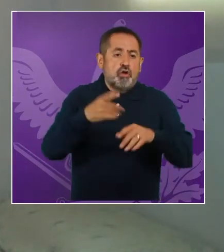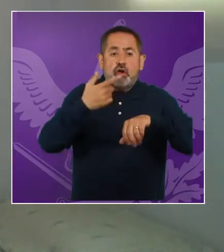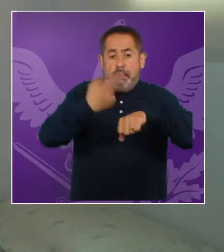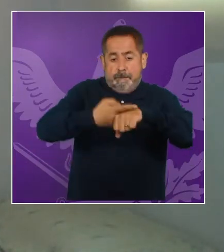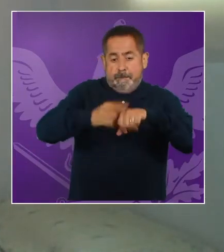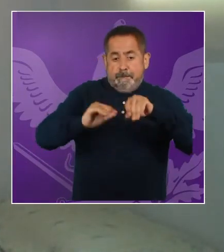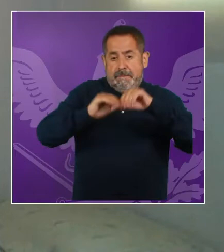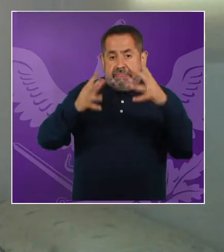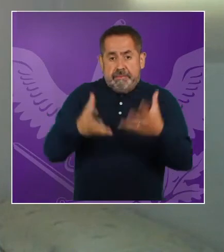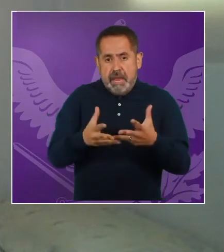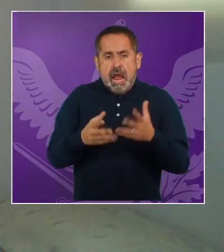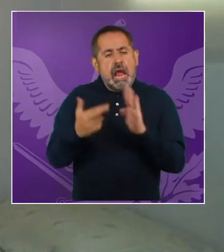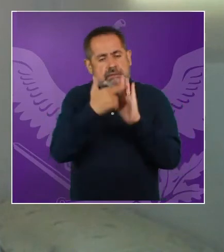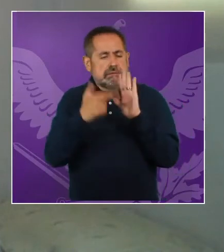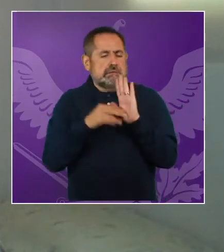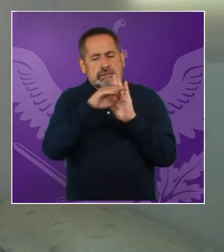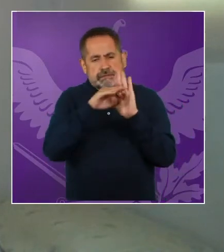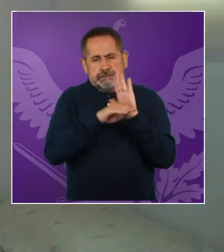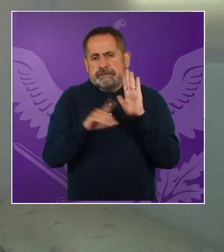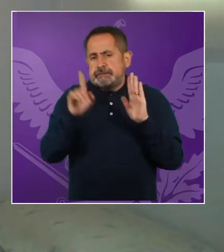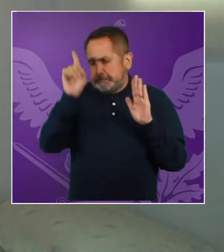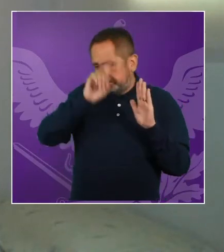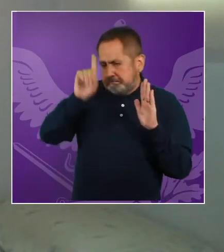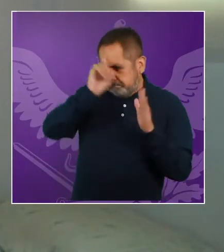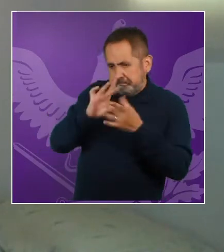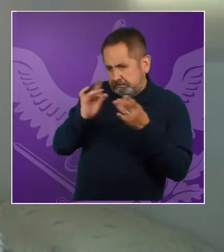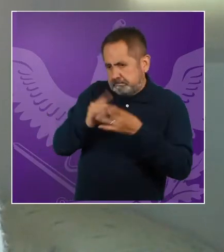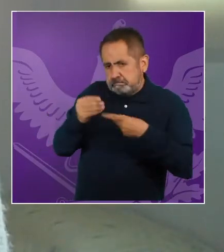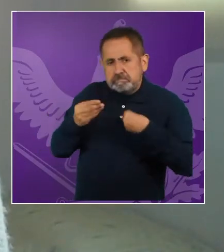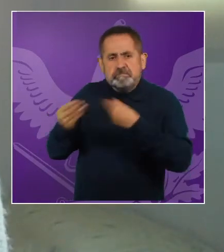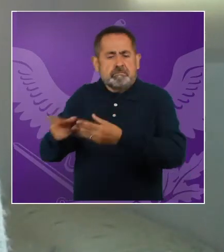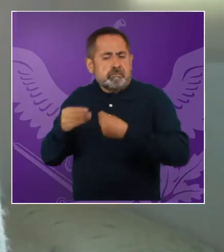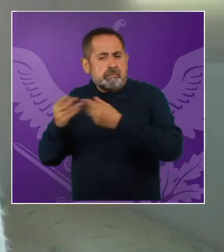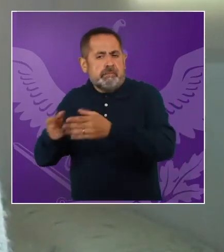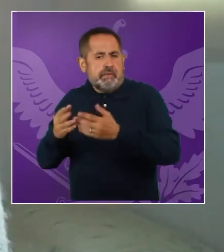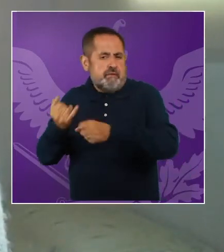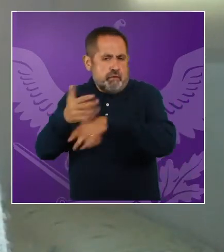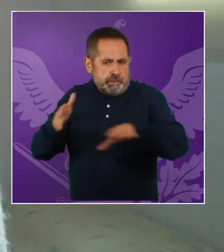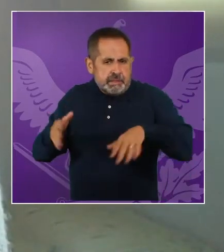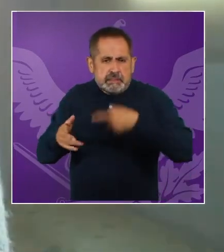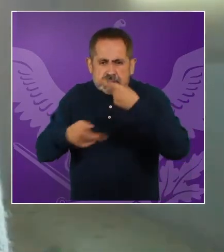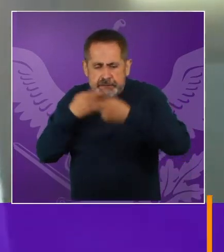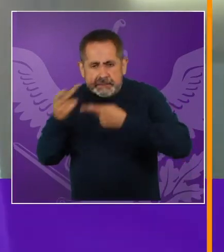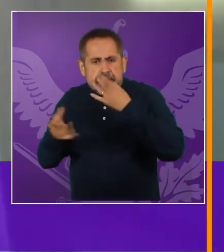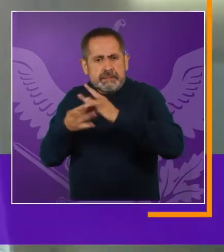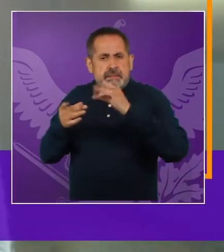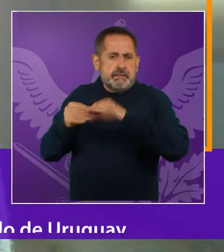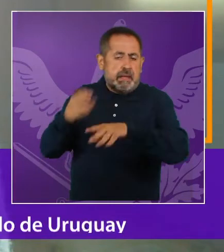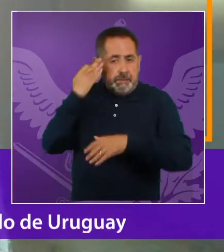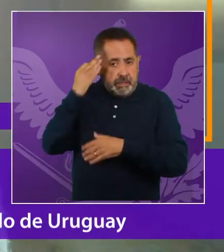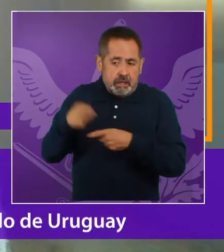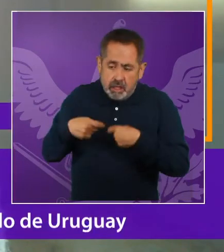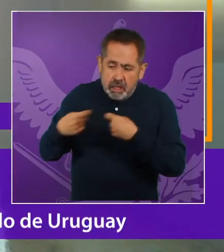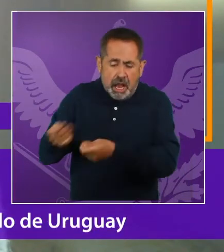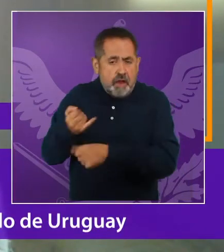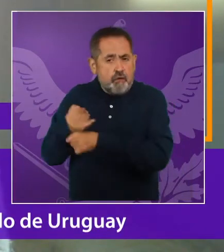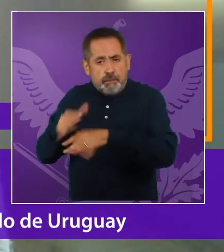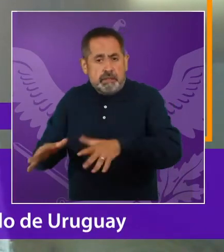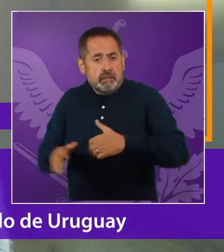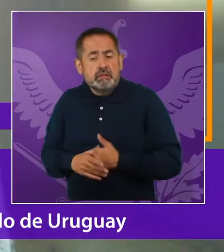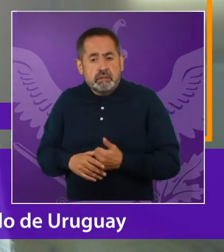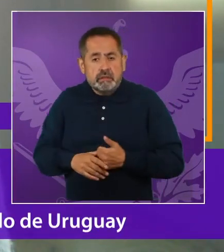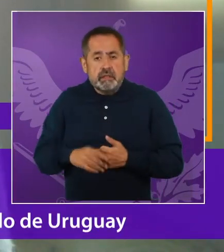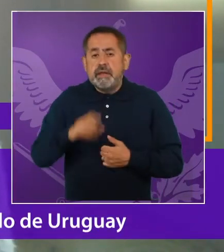pandemia hay que establecer protocolos claros, este, brindar insumos de protección y de información. También, durante este periodo,